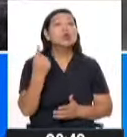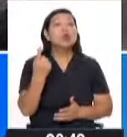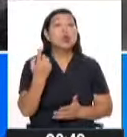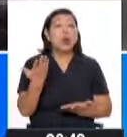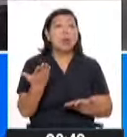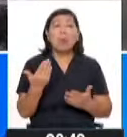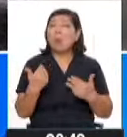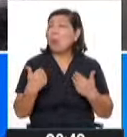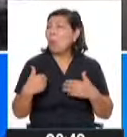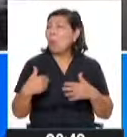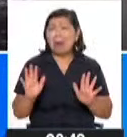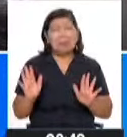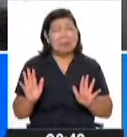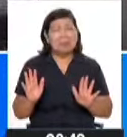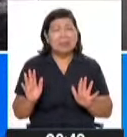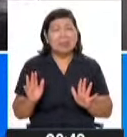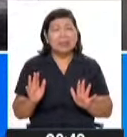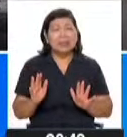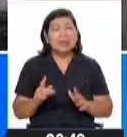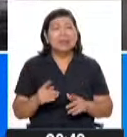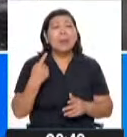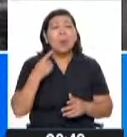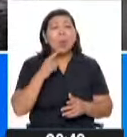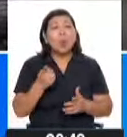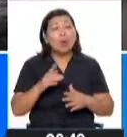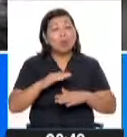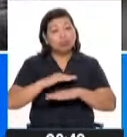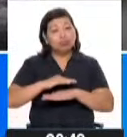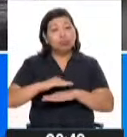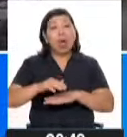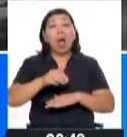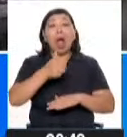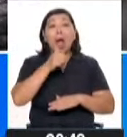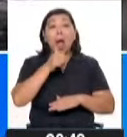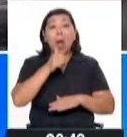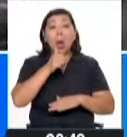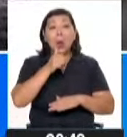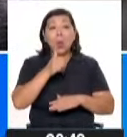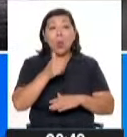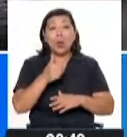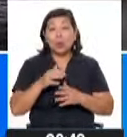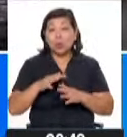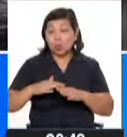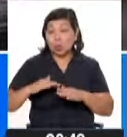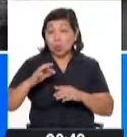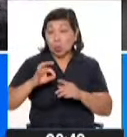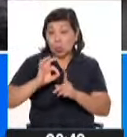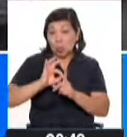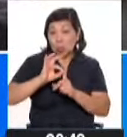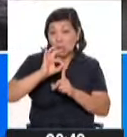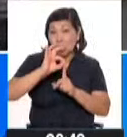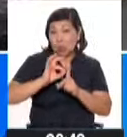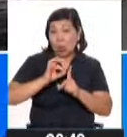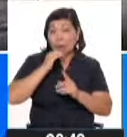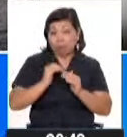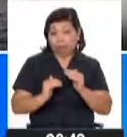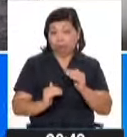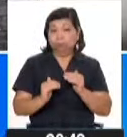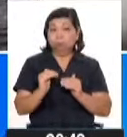en cualquier región. Básicamente se necesita una superficie de agua que tenga la suficiente temperatura como para que haya